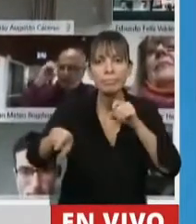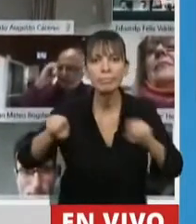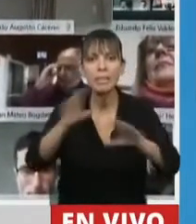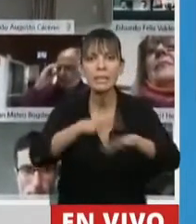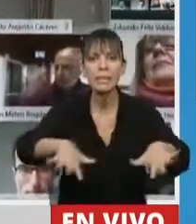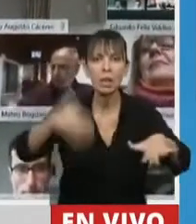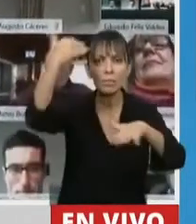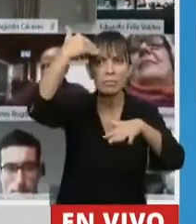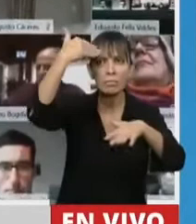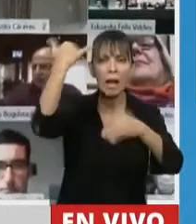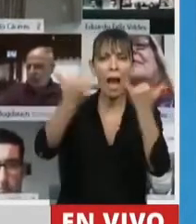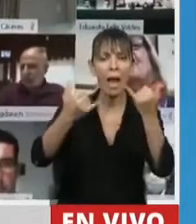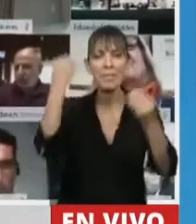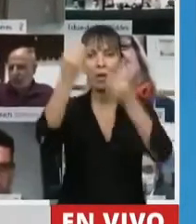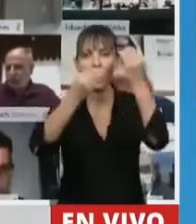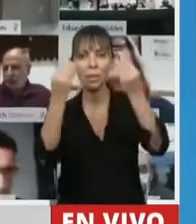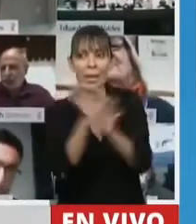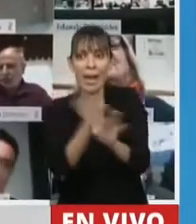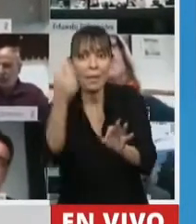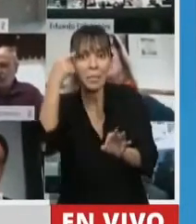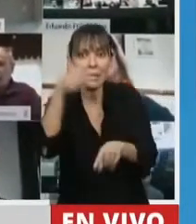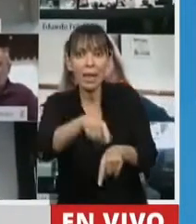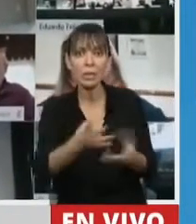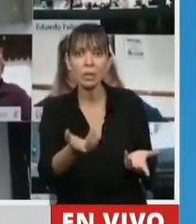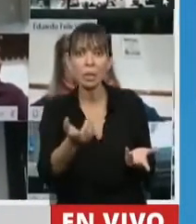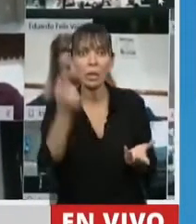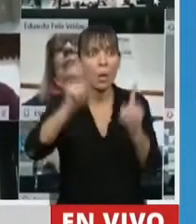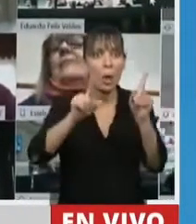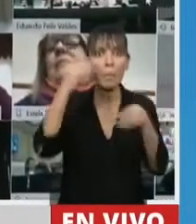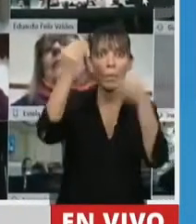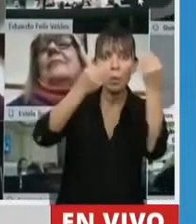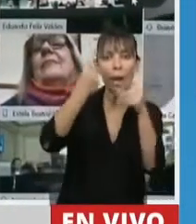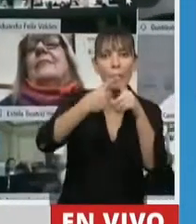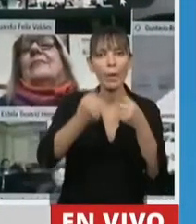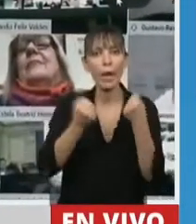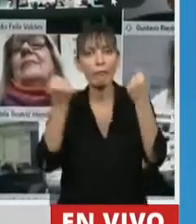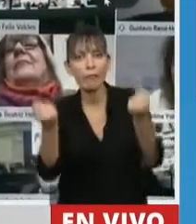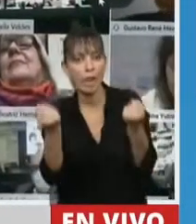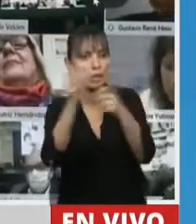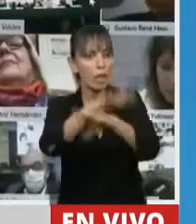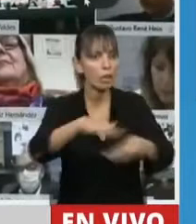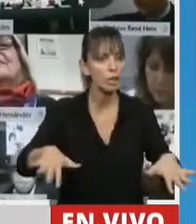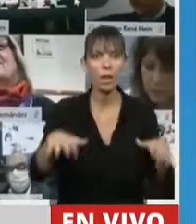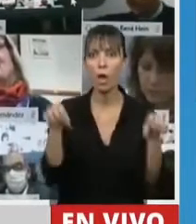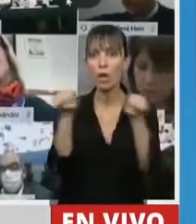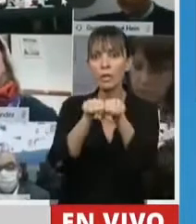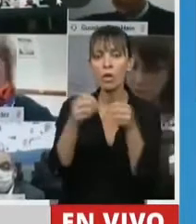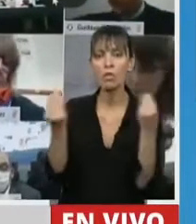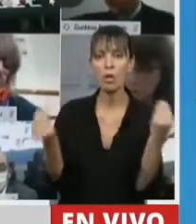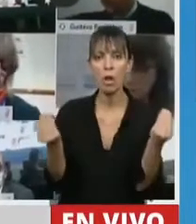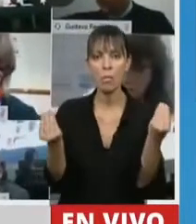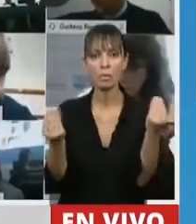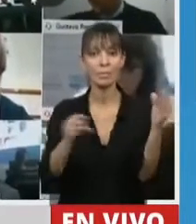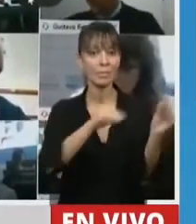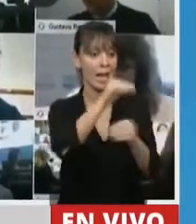nuestros niños, nuestros jóvenes, si pierden o no pierden el año, para qué se esfuerzan, dónde se conectan. Más allá de